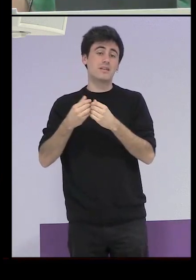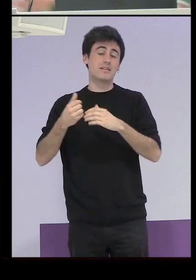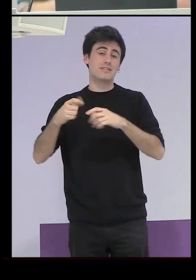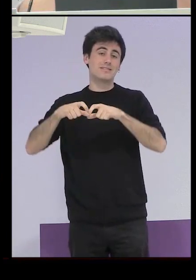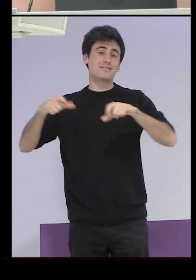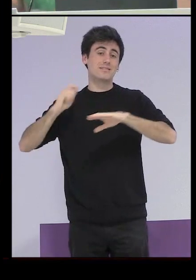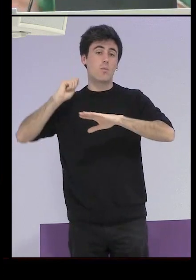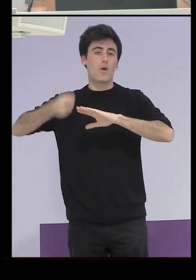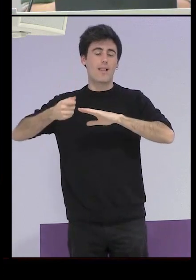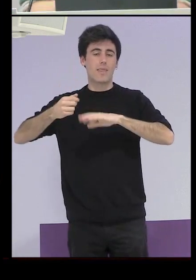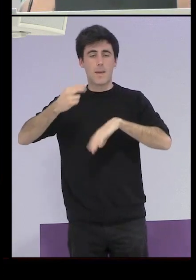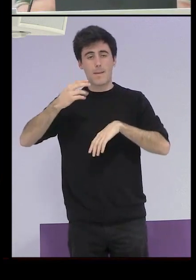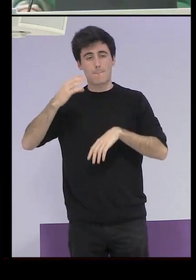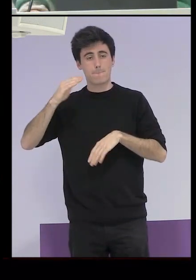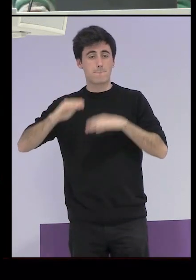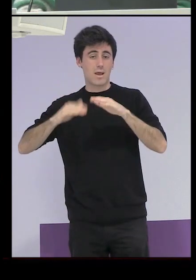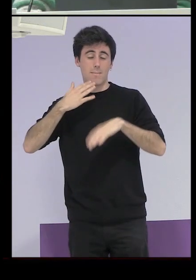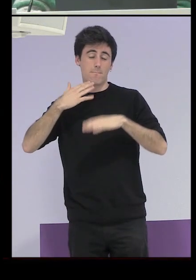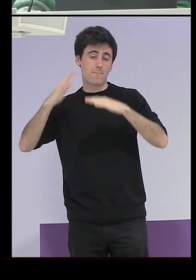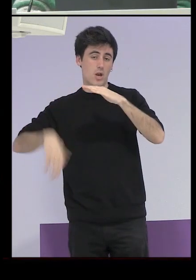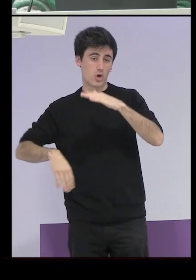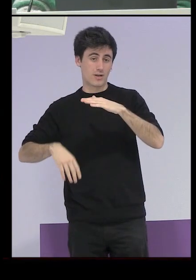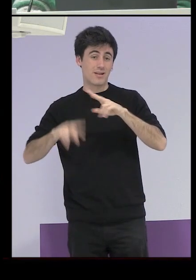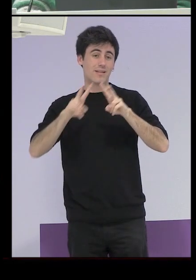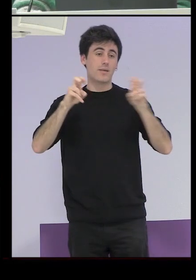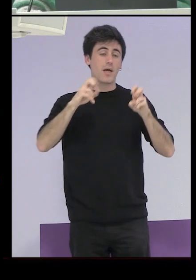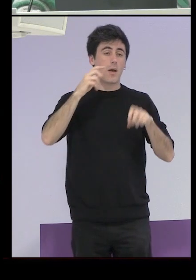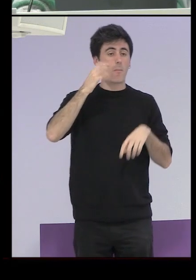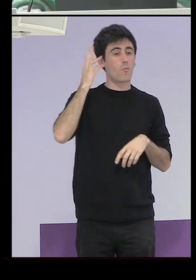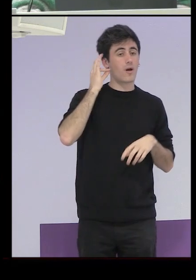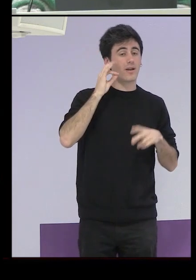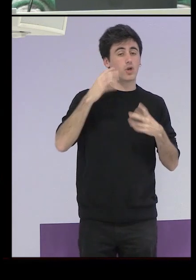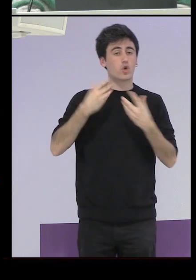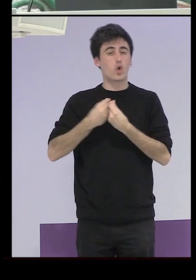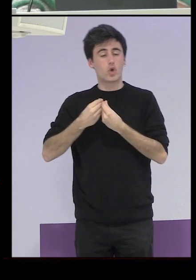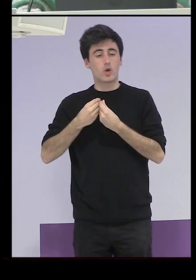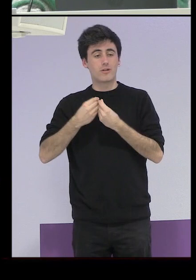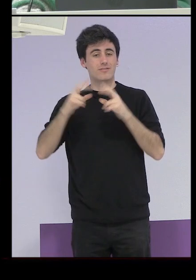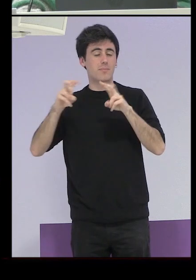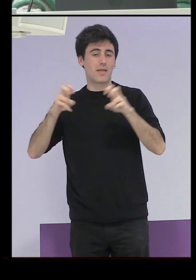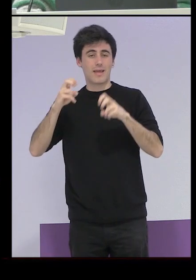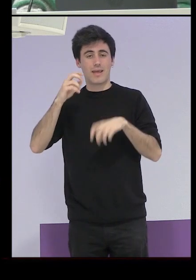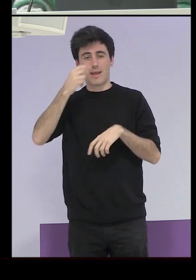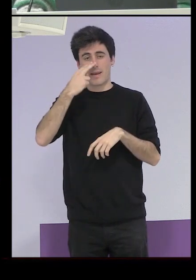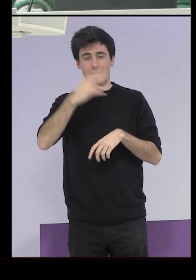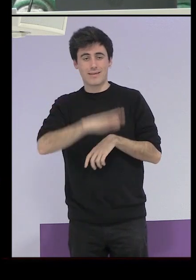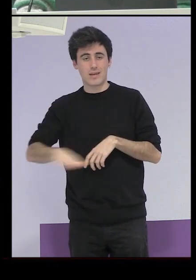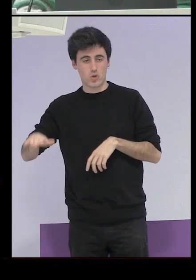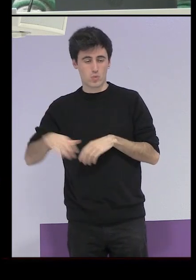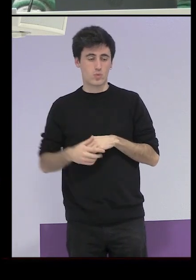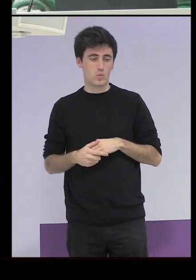acaban juntando ahí todo por las cuestiones de las mujeres y de los niños y de las niñas. Y ahí queda el patronato en una especie de